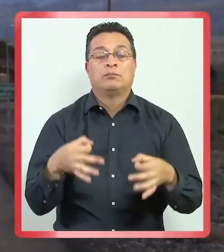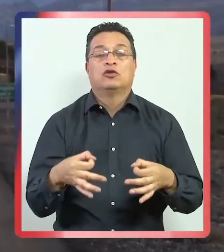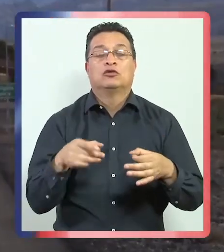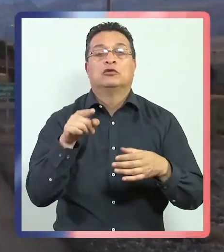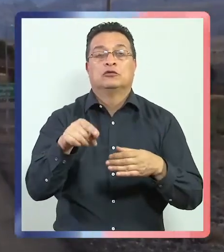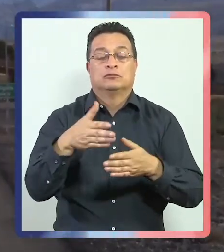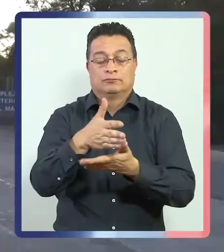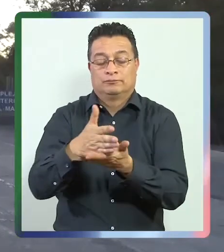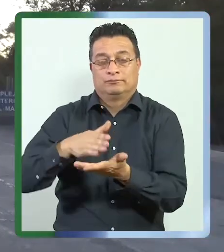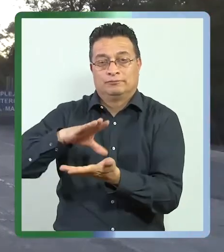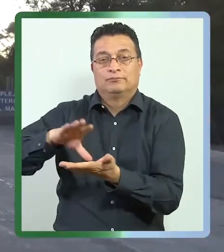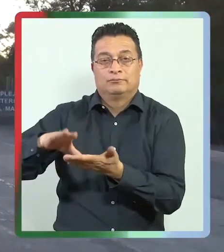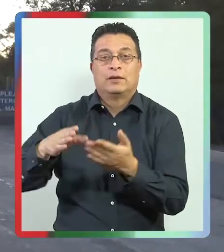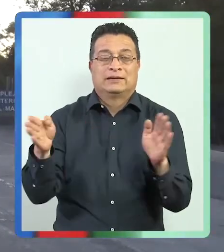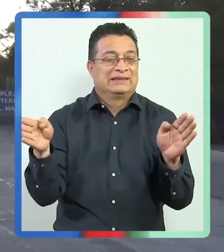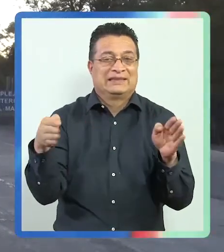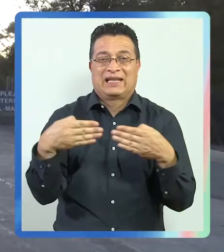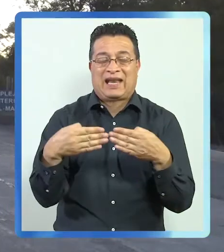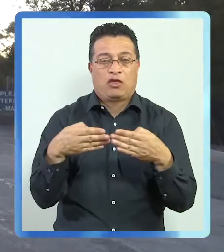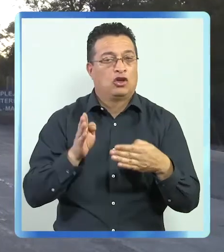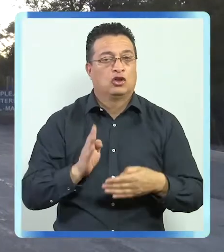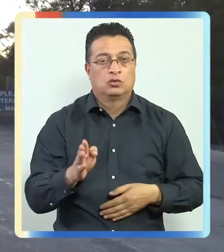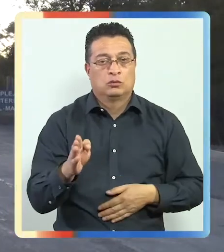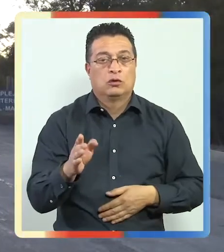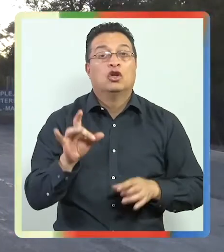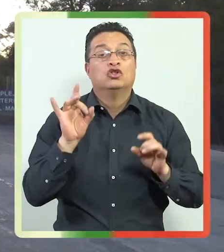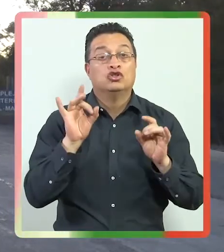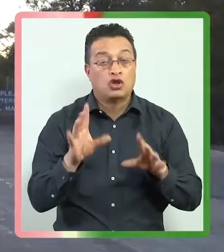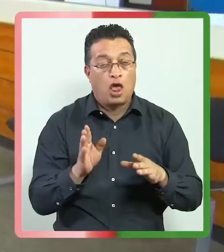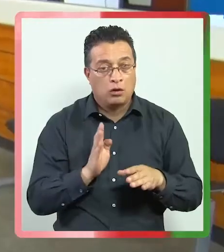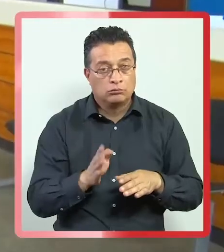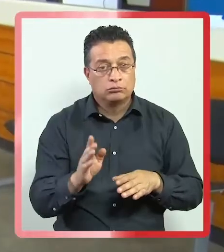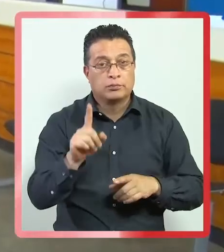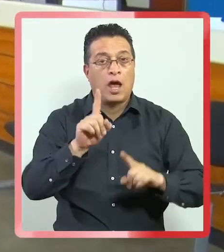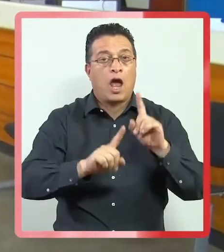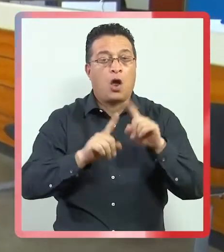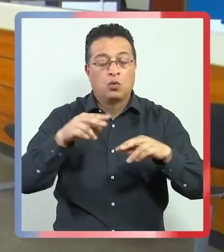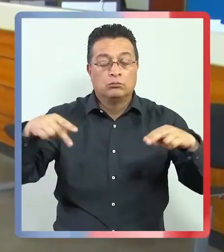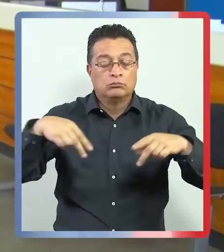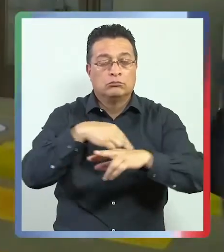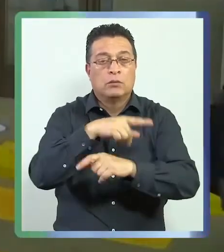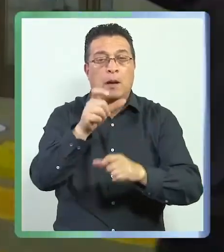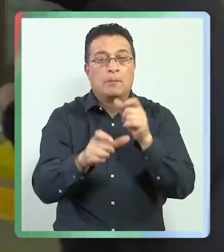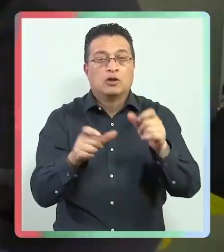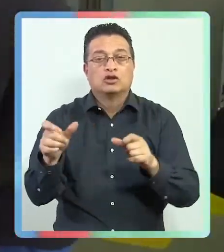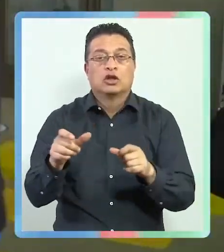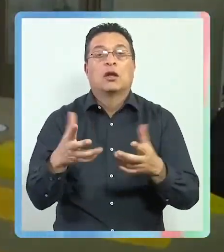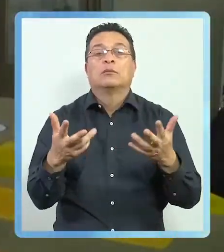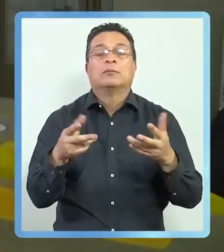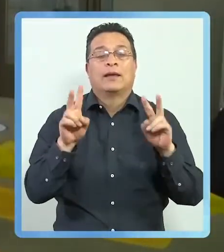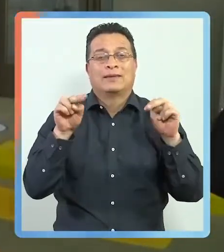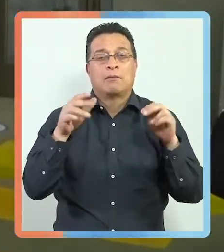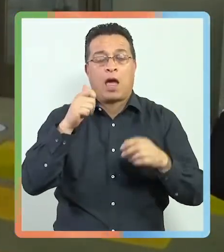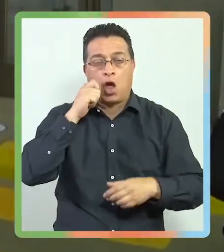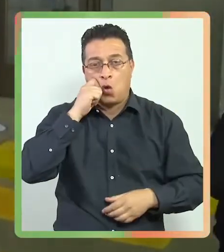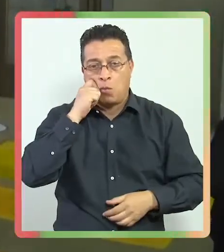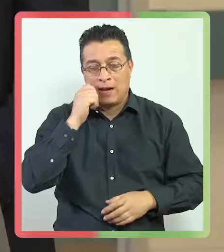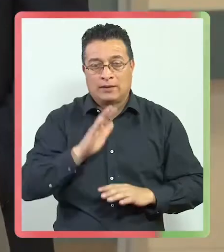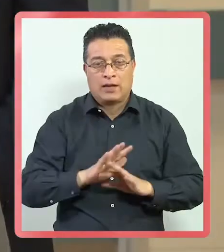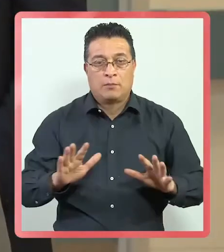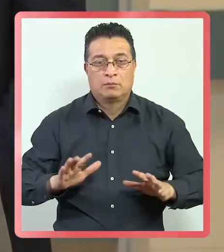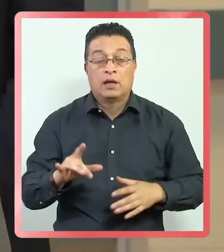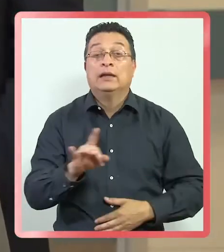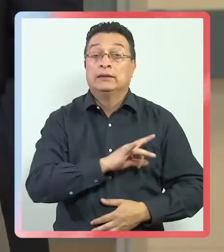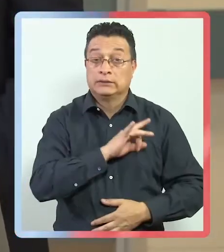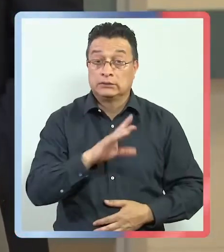fronterizos seguirán cerrados. Solo se mantendrán algunos con tránsito de personas por razones humanitarias. Y Chile tiene